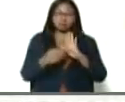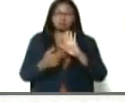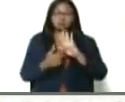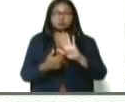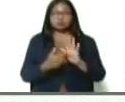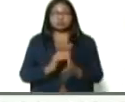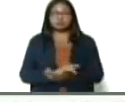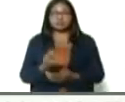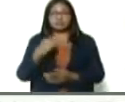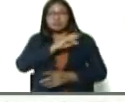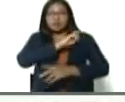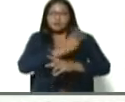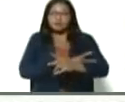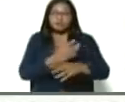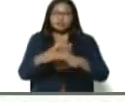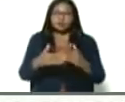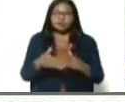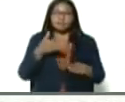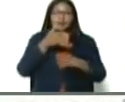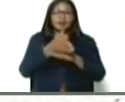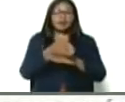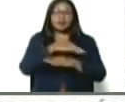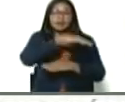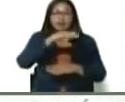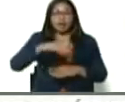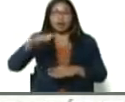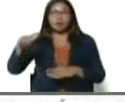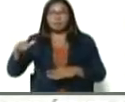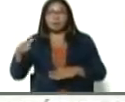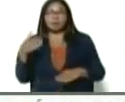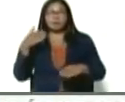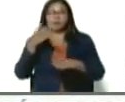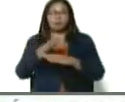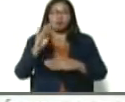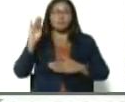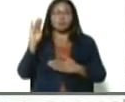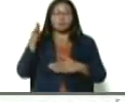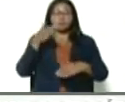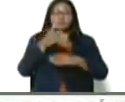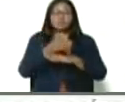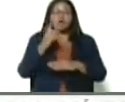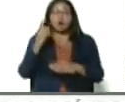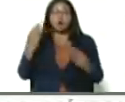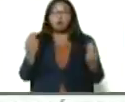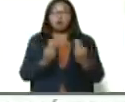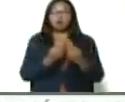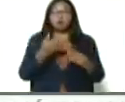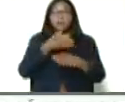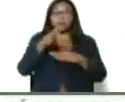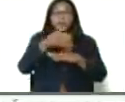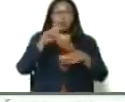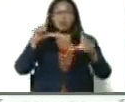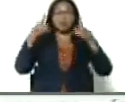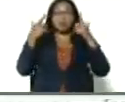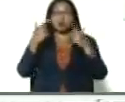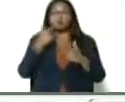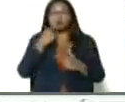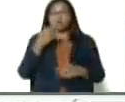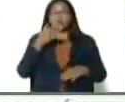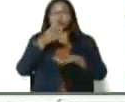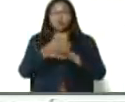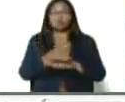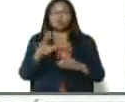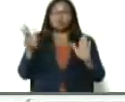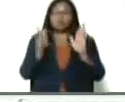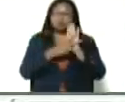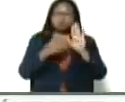tienen la energía, y la fuerza, para estar en el mar, en la faena, me comprometí, ir a una faena, con los pescadores, de la guaira, tengo que